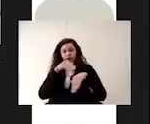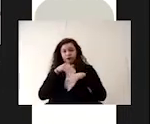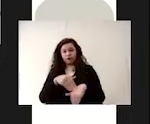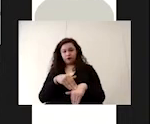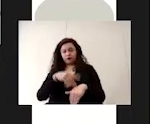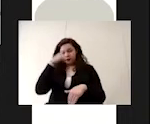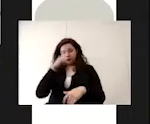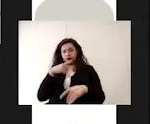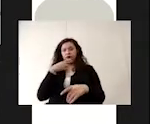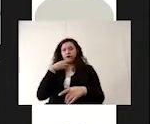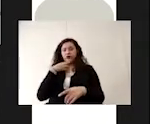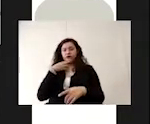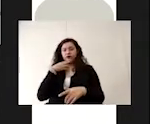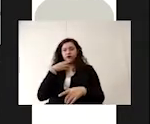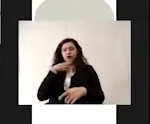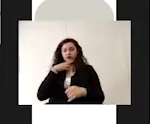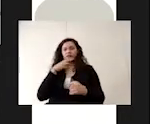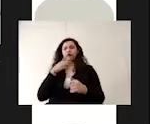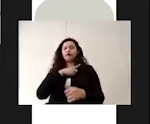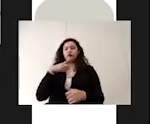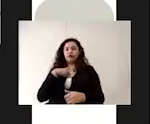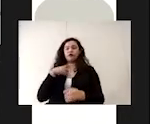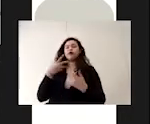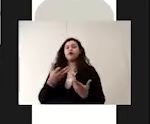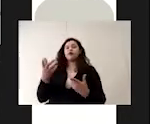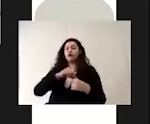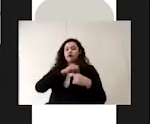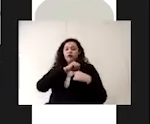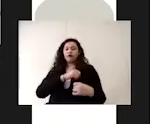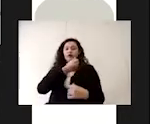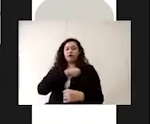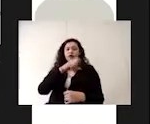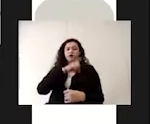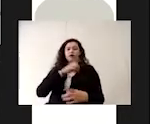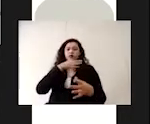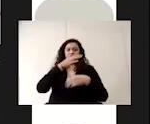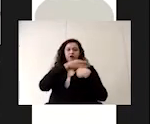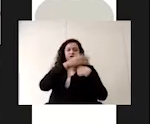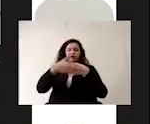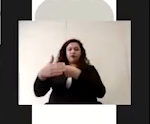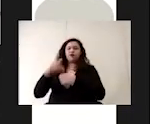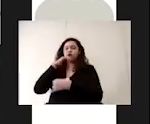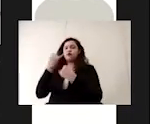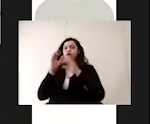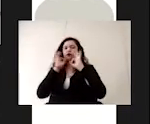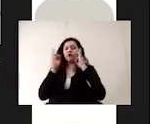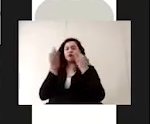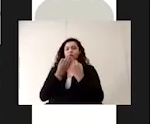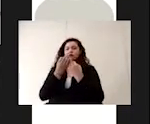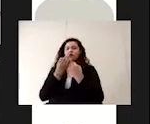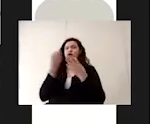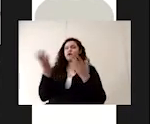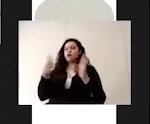vigentes, las cuales son emitidas por las autoridades sanitarias. De la misma manera, estas